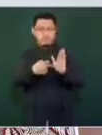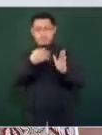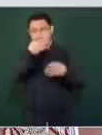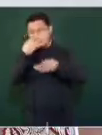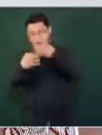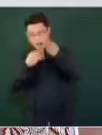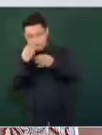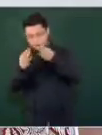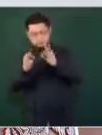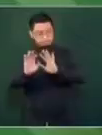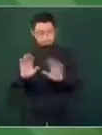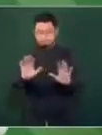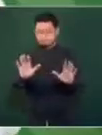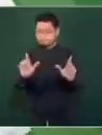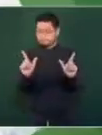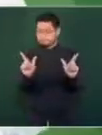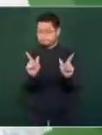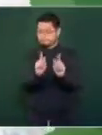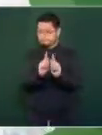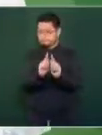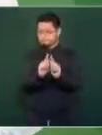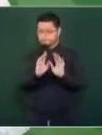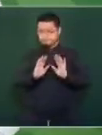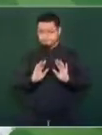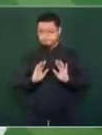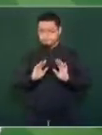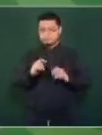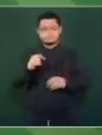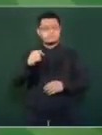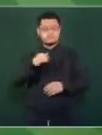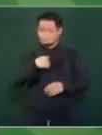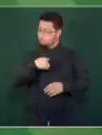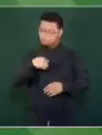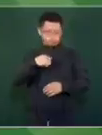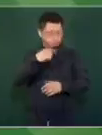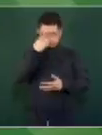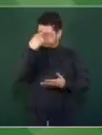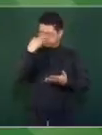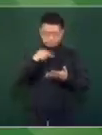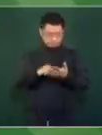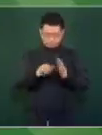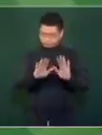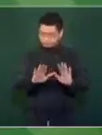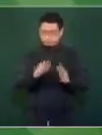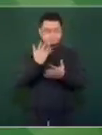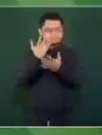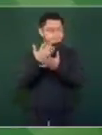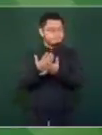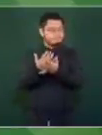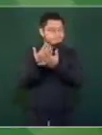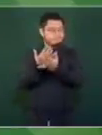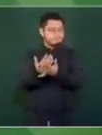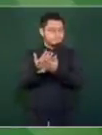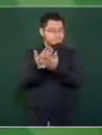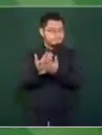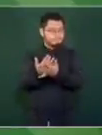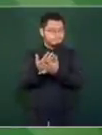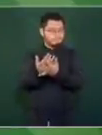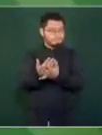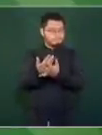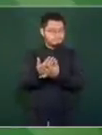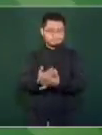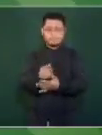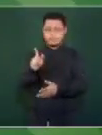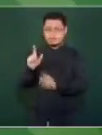No es lo más conveniente. Forma, es fondo.